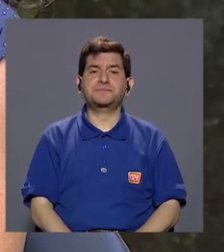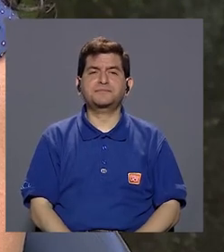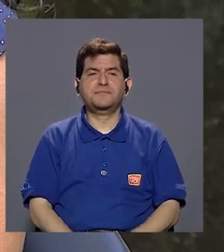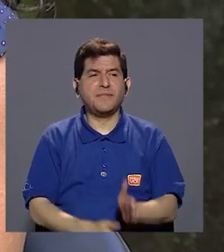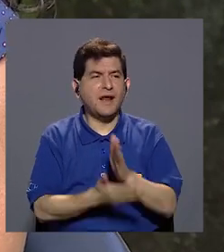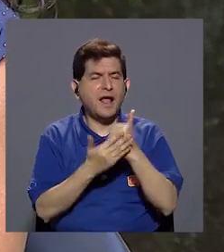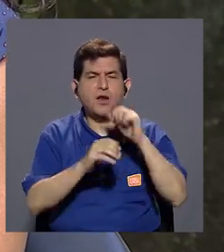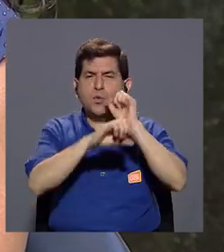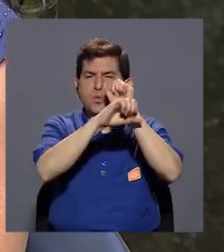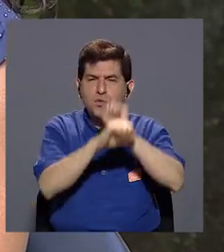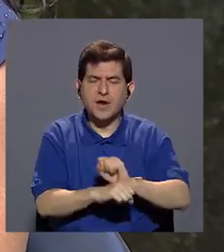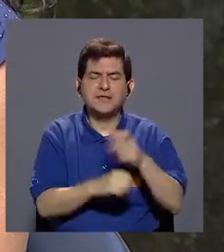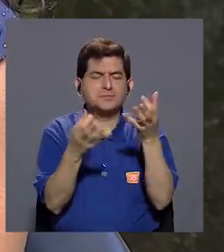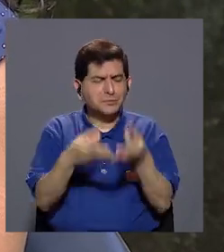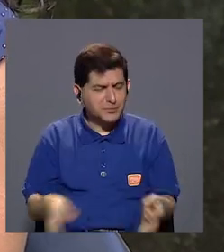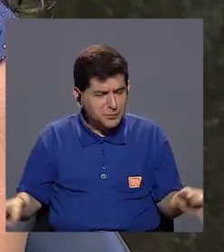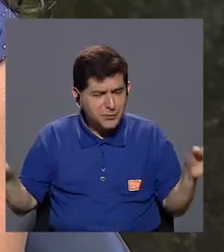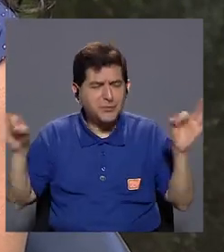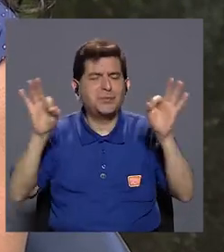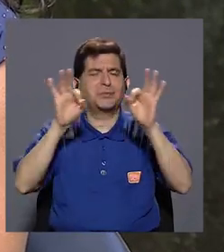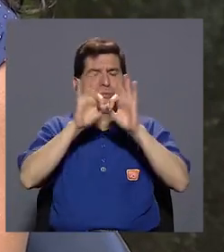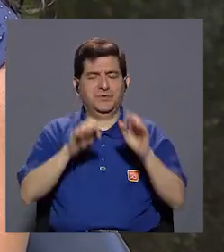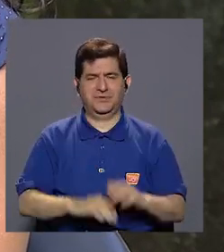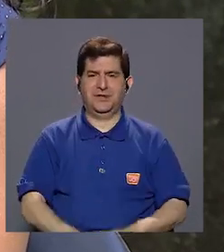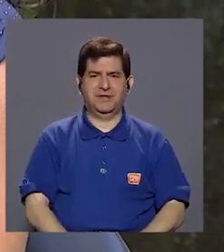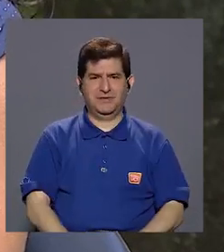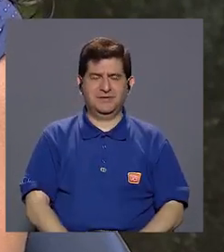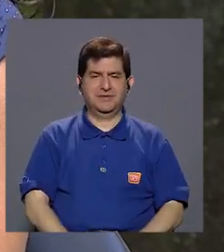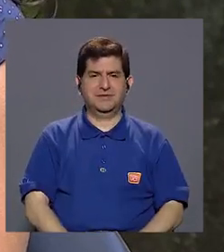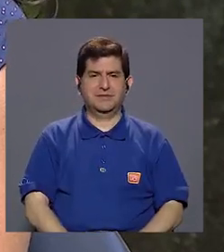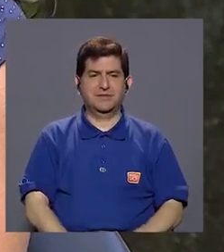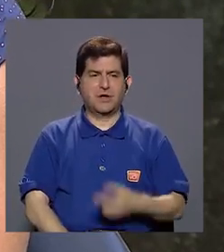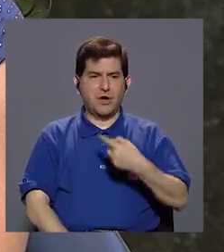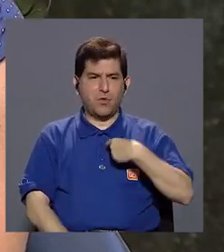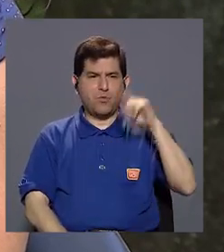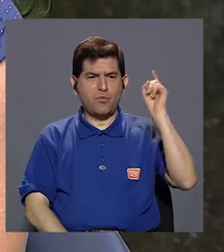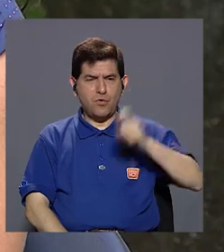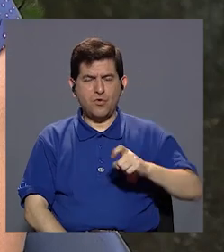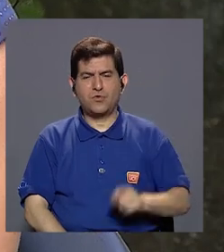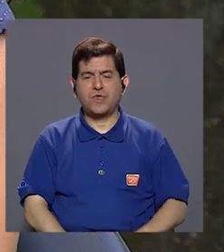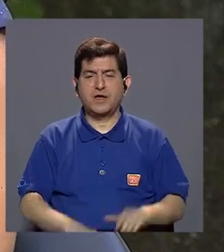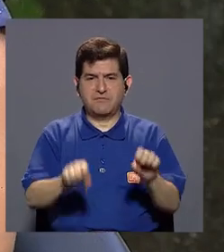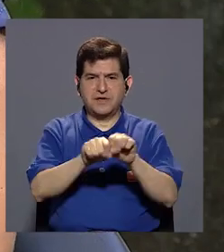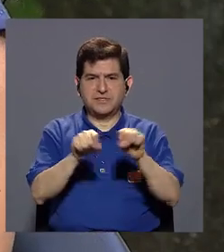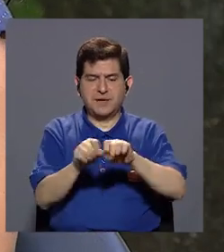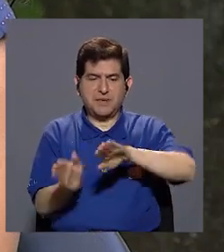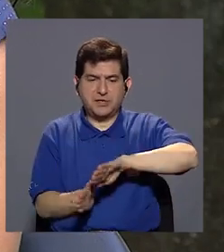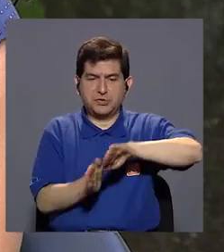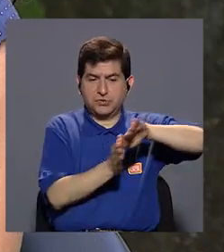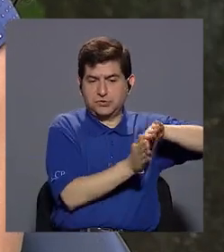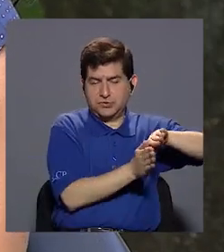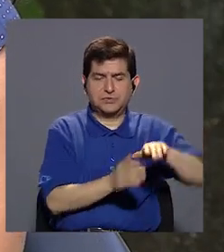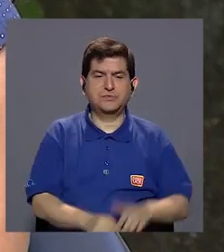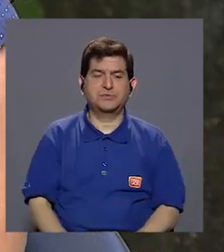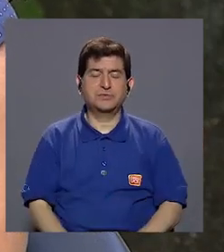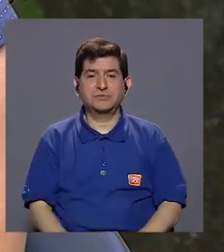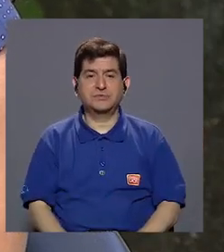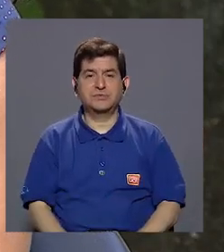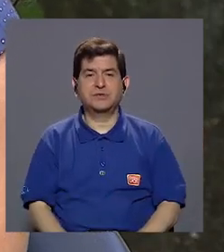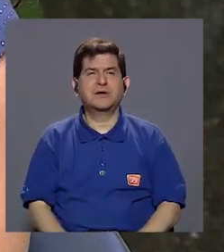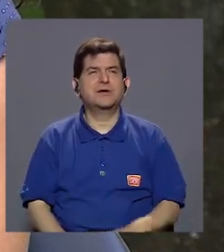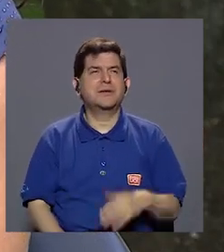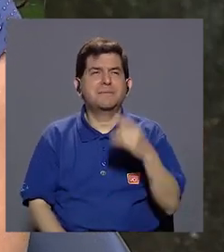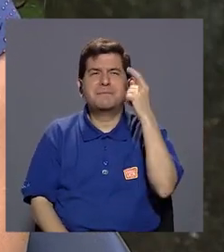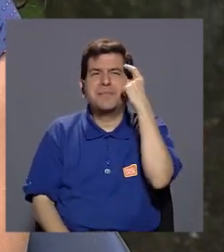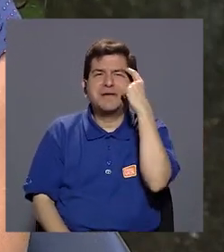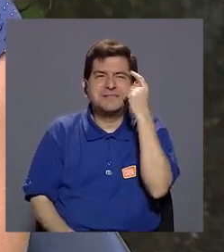hay ciertas costumbres que sí son importantes, ¿verdad? Incluso uno debería como quitarse los zapatos, ¿verdad? Si nos pusiéramos como